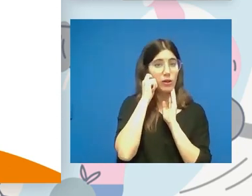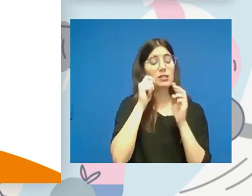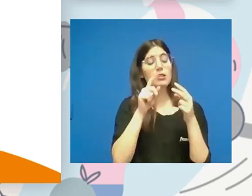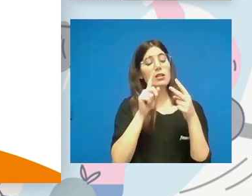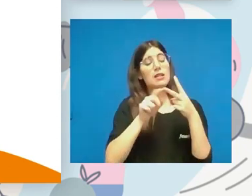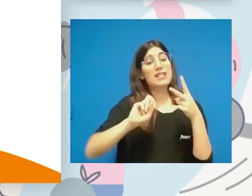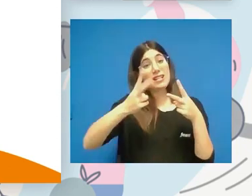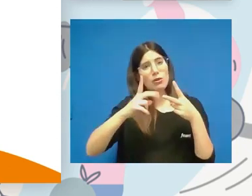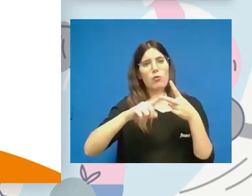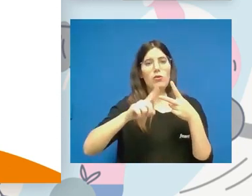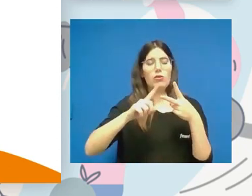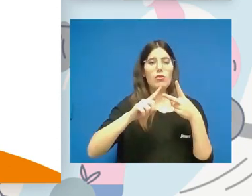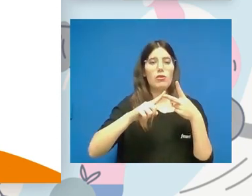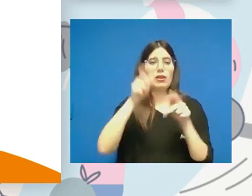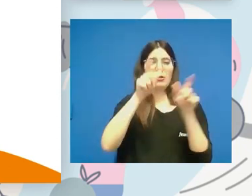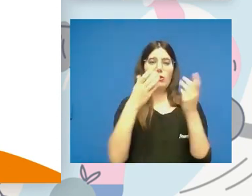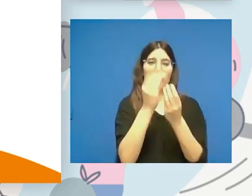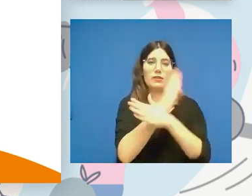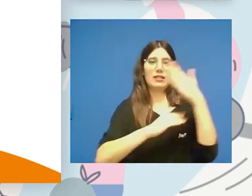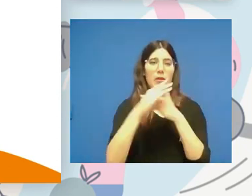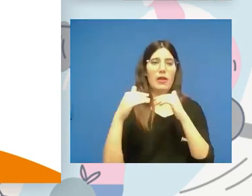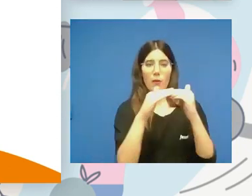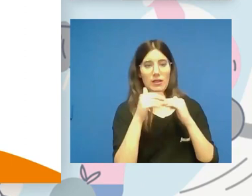ponía el de las personas con discapacidad.